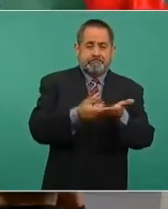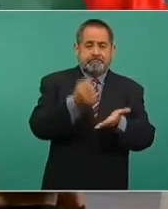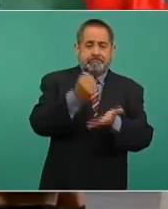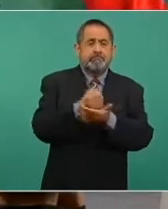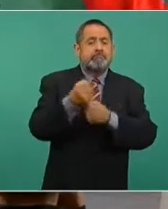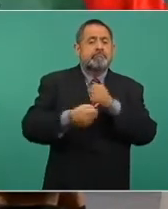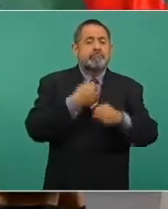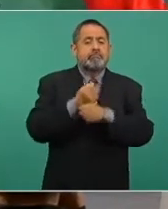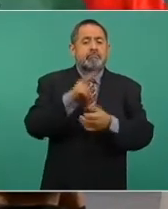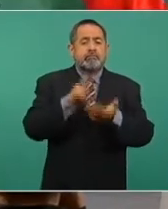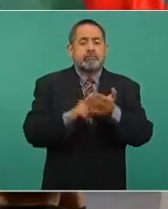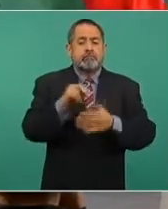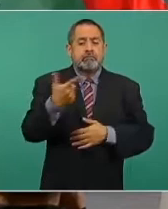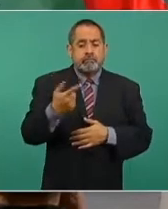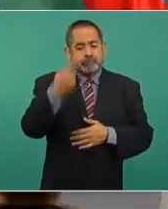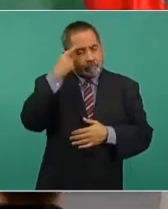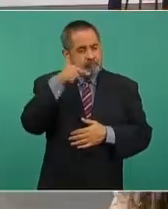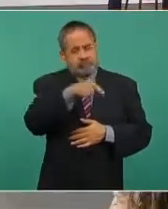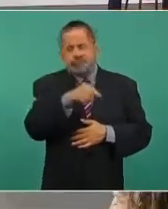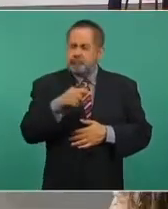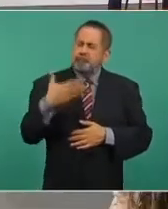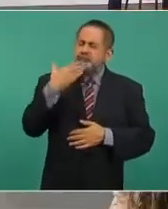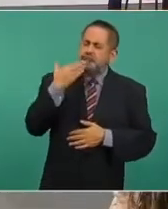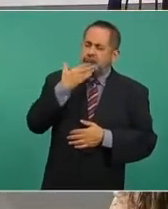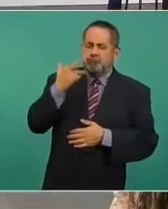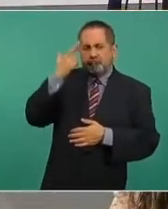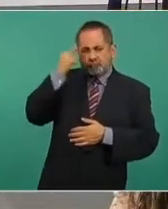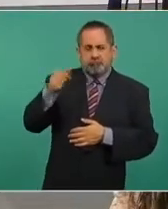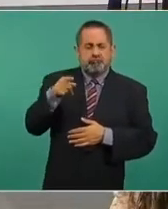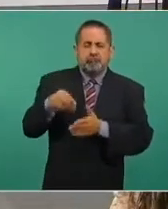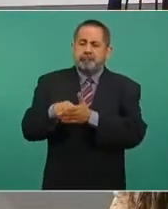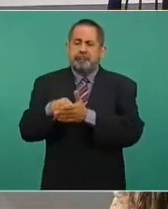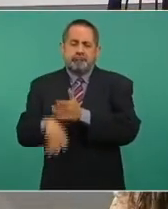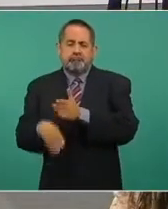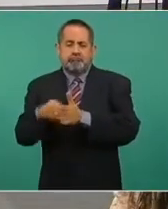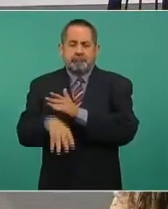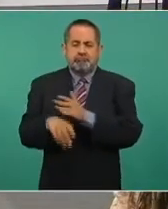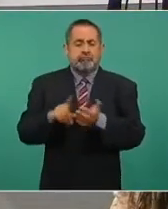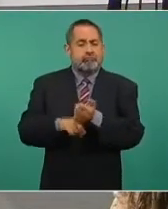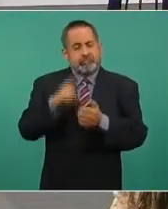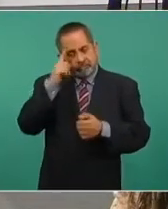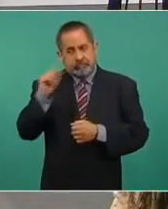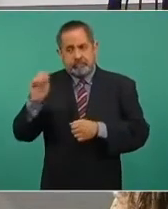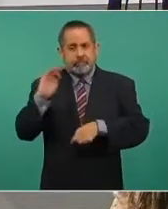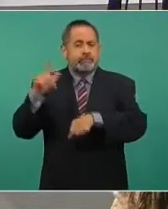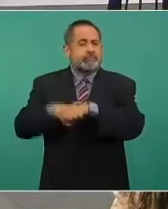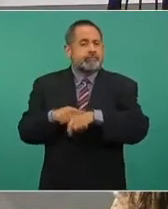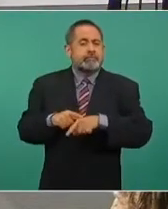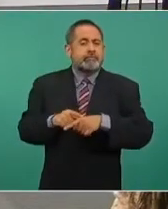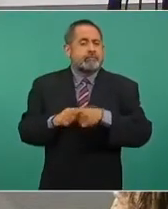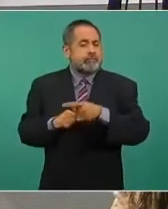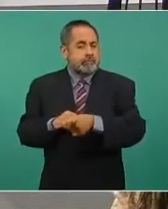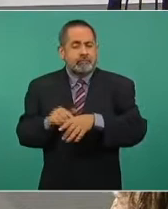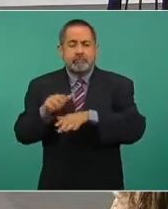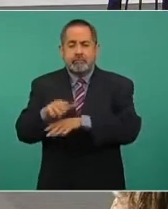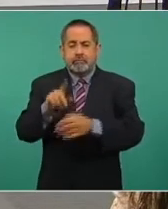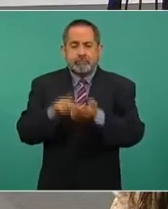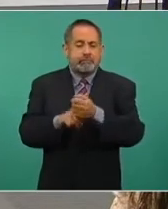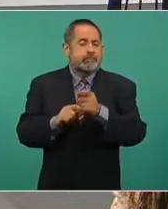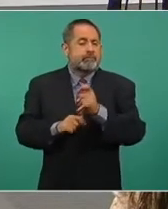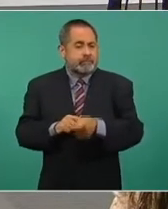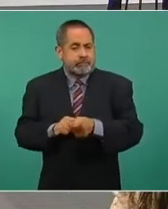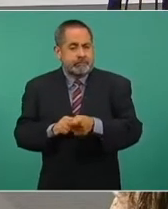2007 que justificó las omisiones de las autoridades federales en relación